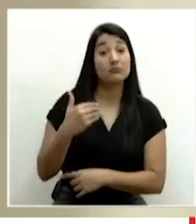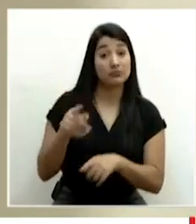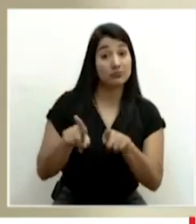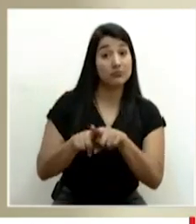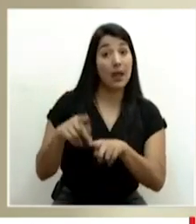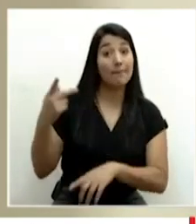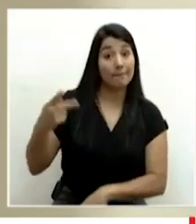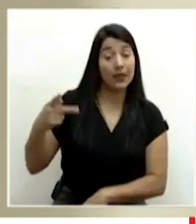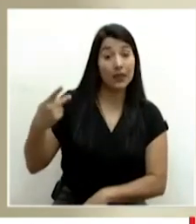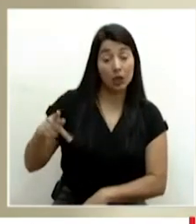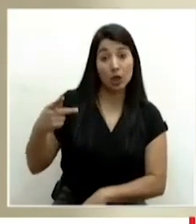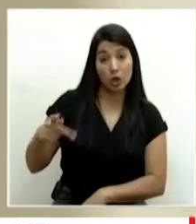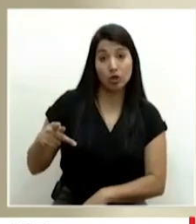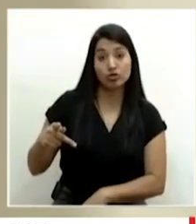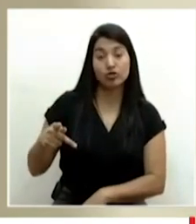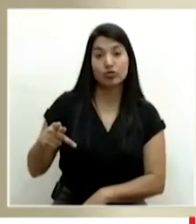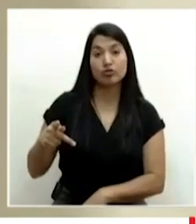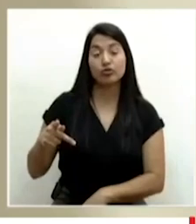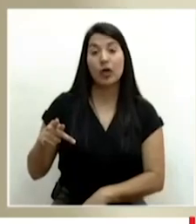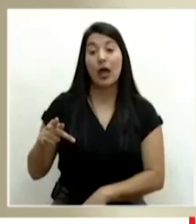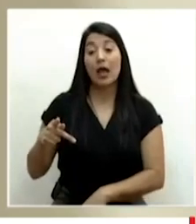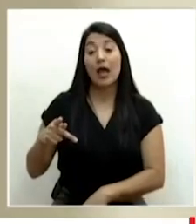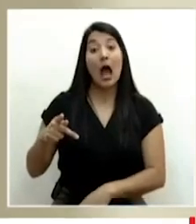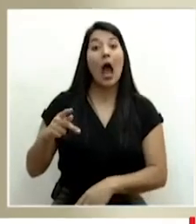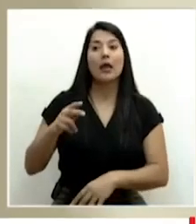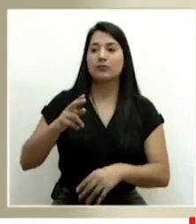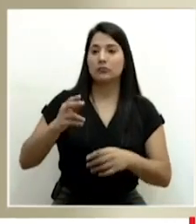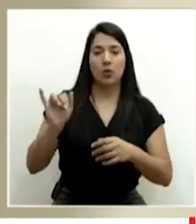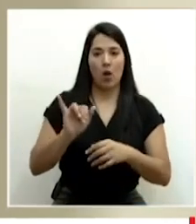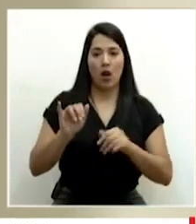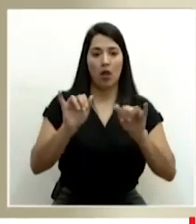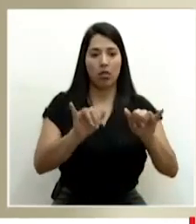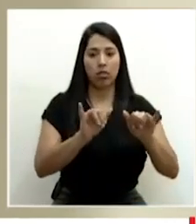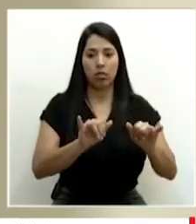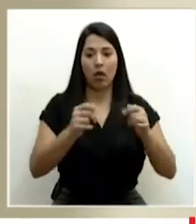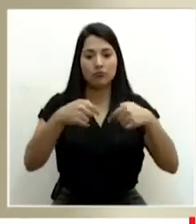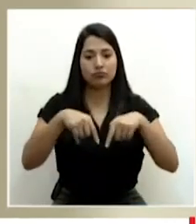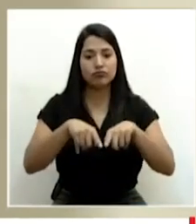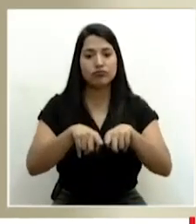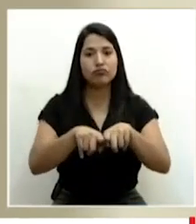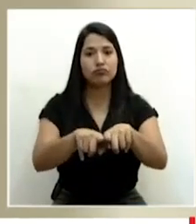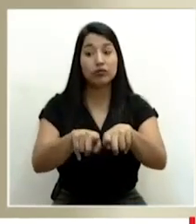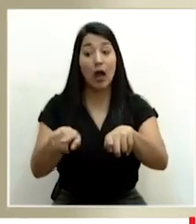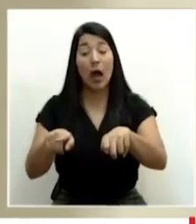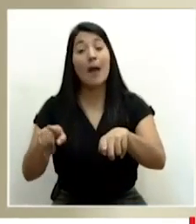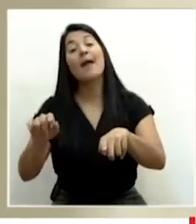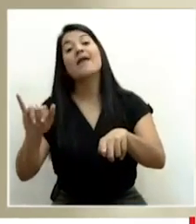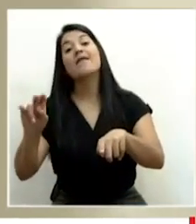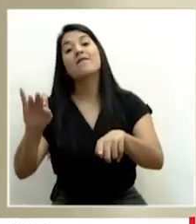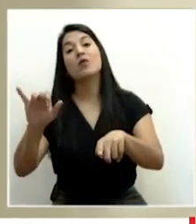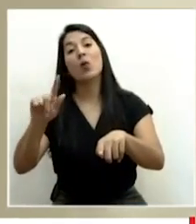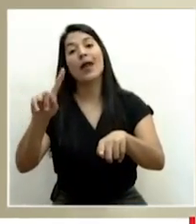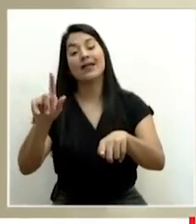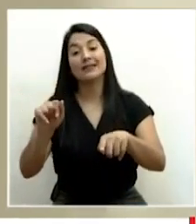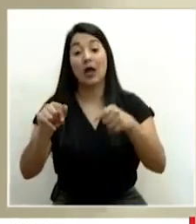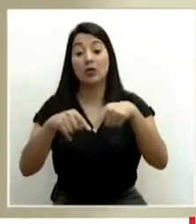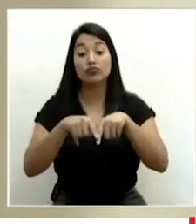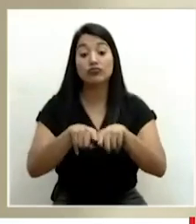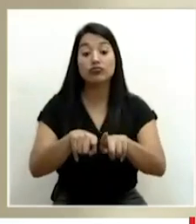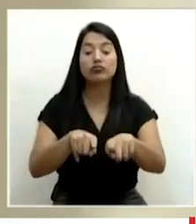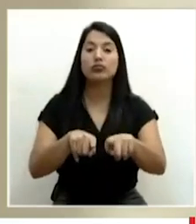circula en paralelo con el virus del coronavirus. Entonces la estrategia ha sido